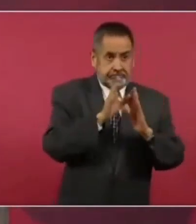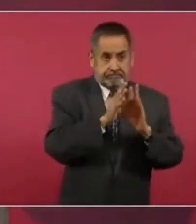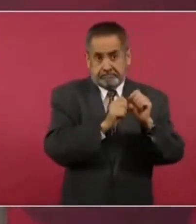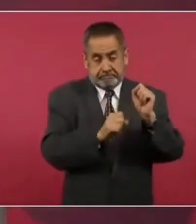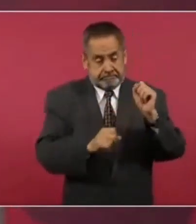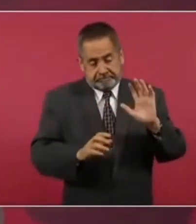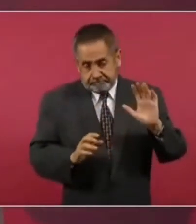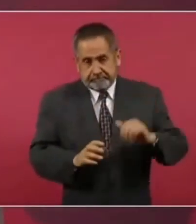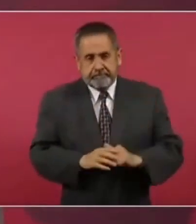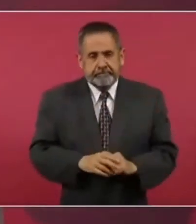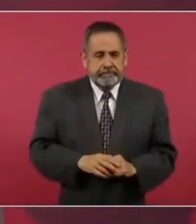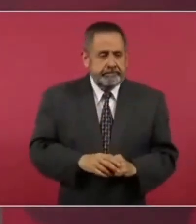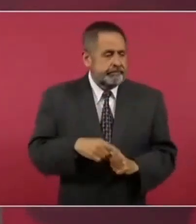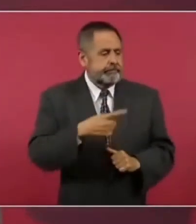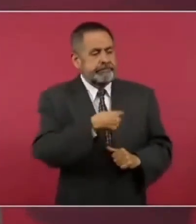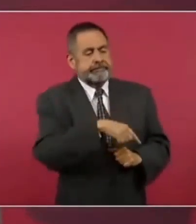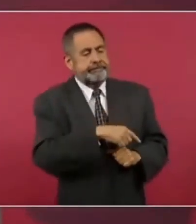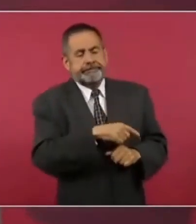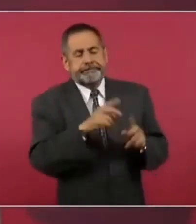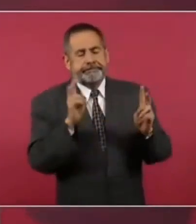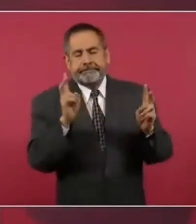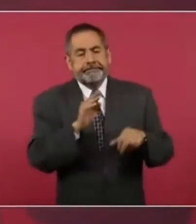muy defensores